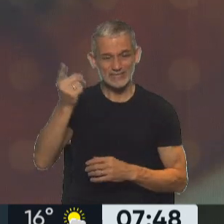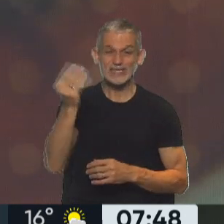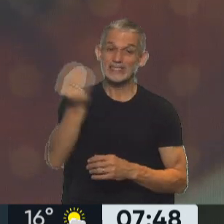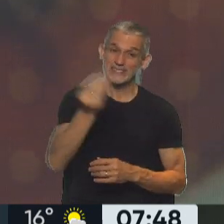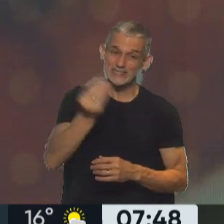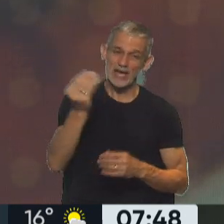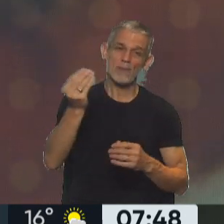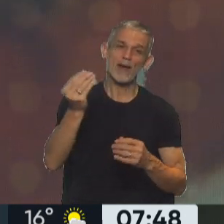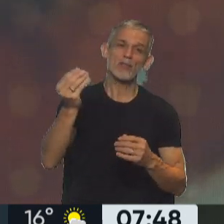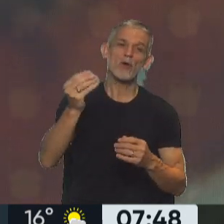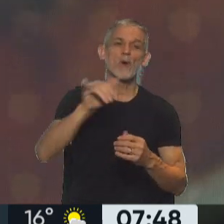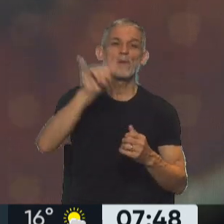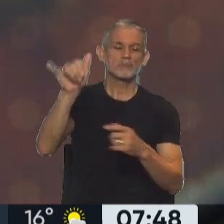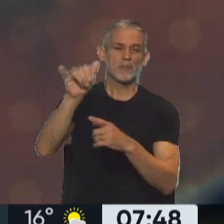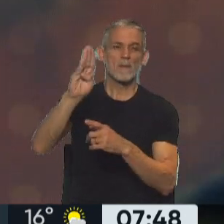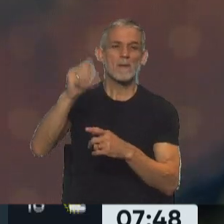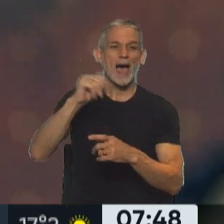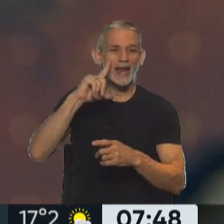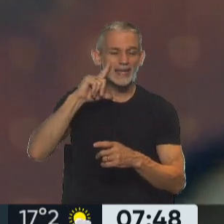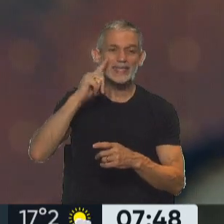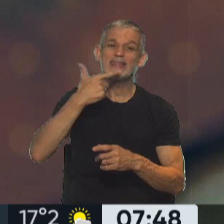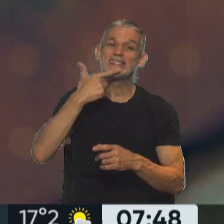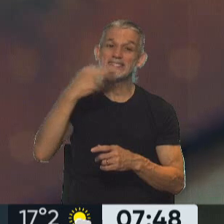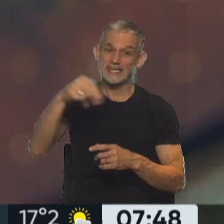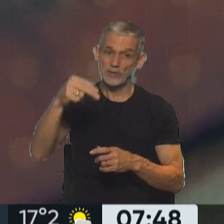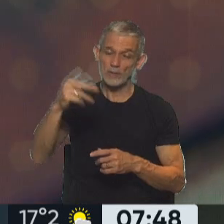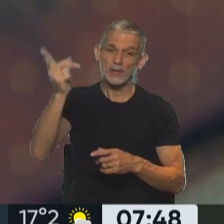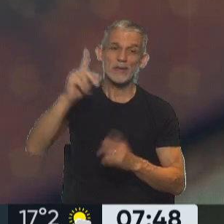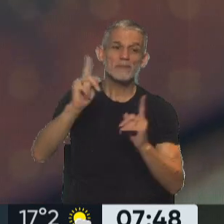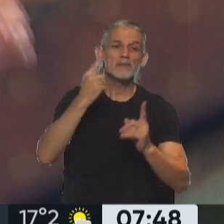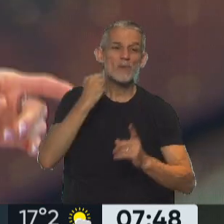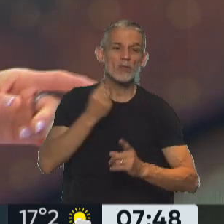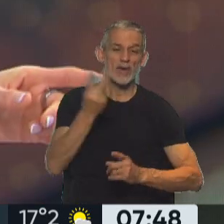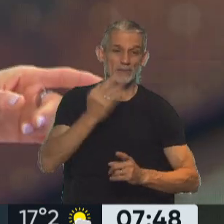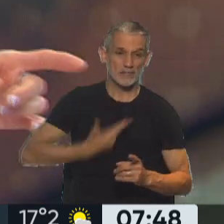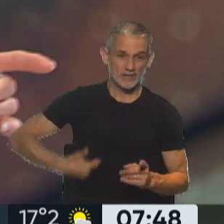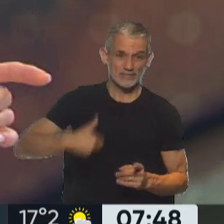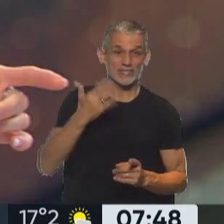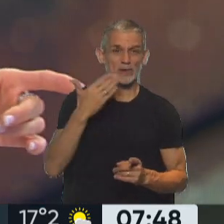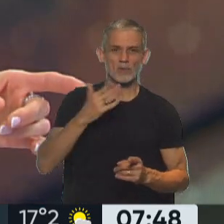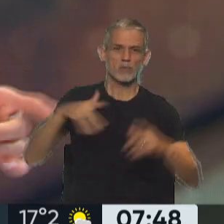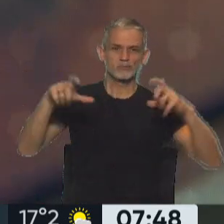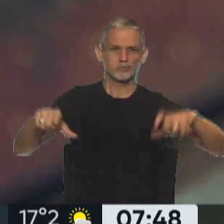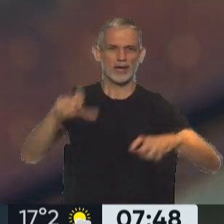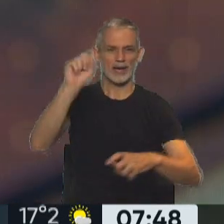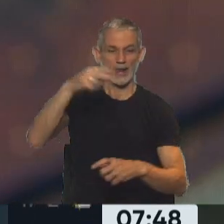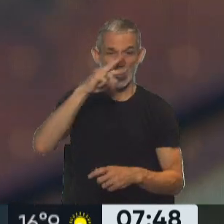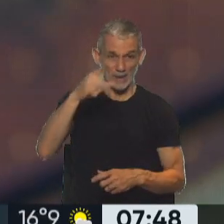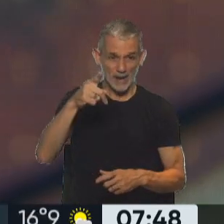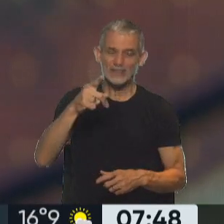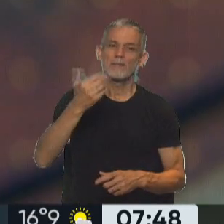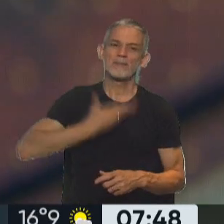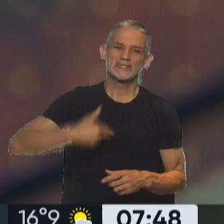sábado vuela hacia Bali y reitero, el 17 de noviembre, el día que Cristina Fernández de Kirchner habla en el Estadio Único de la Ciudad de La Plata, el